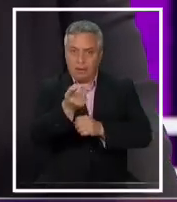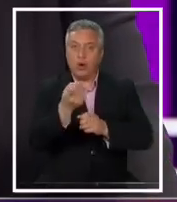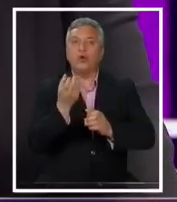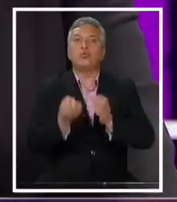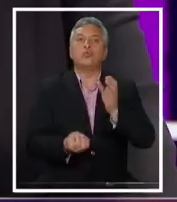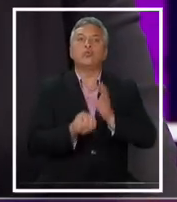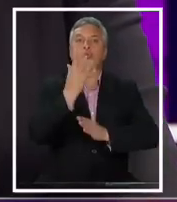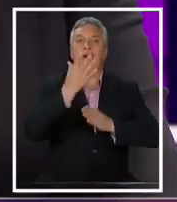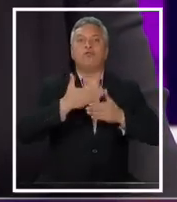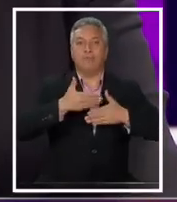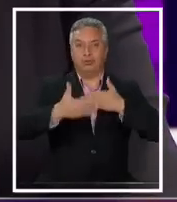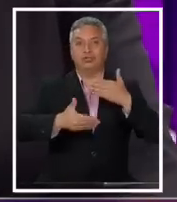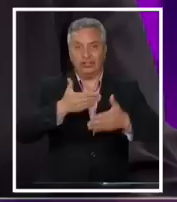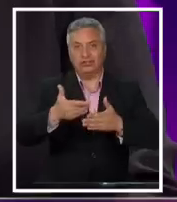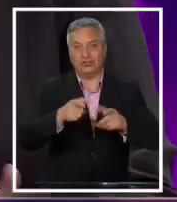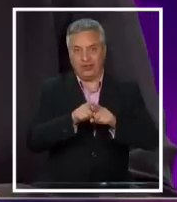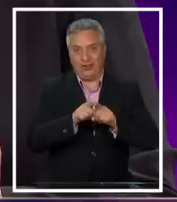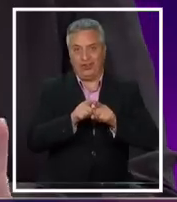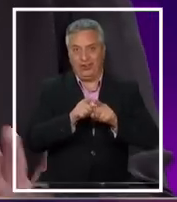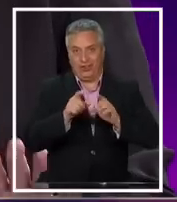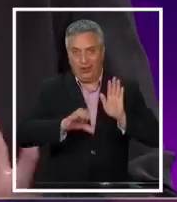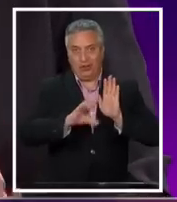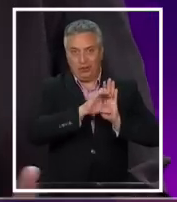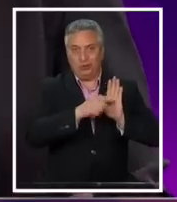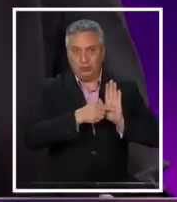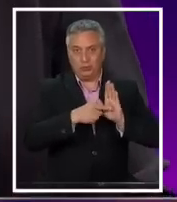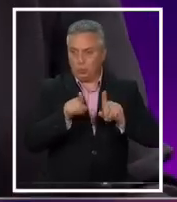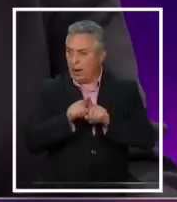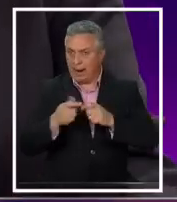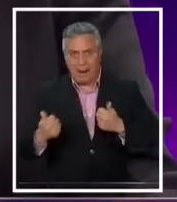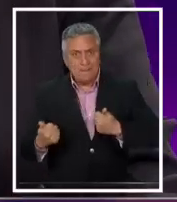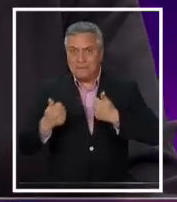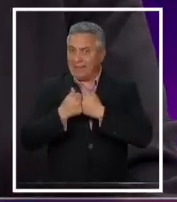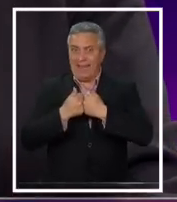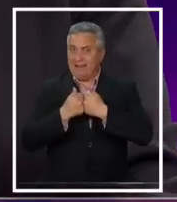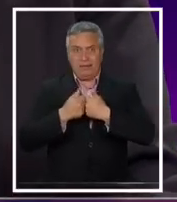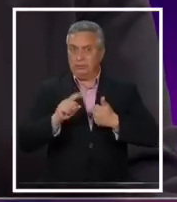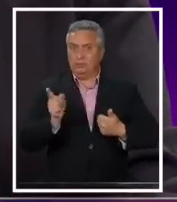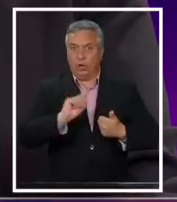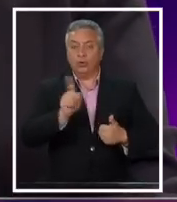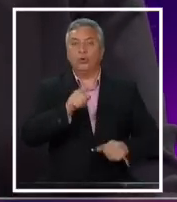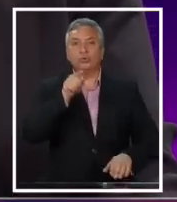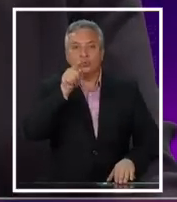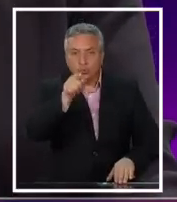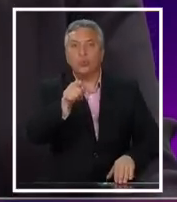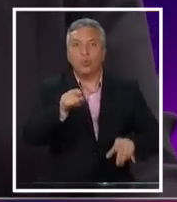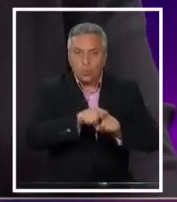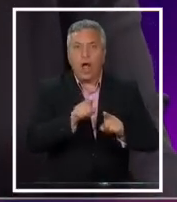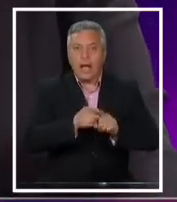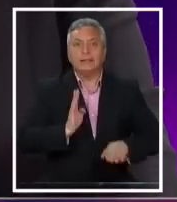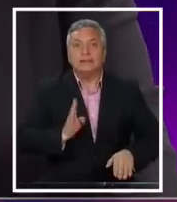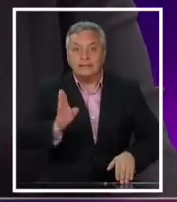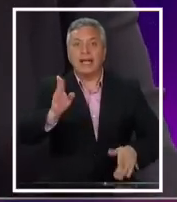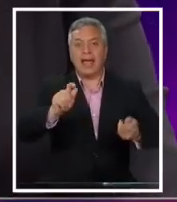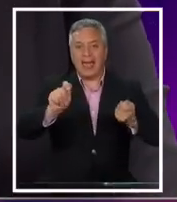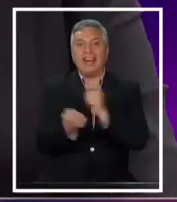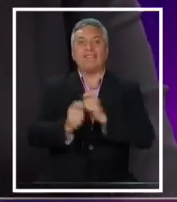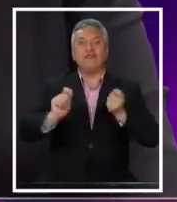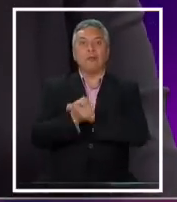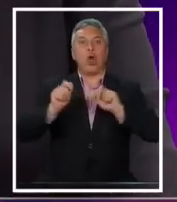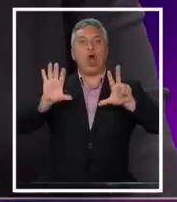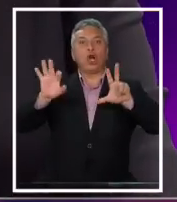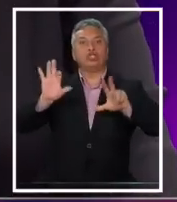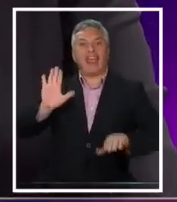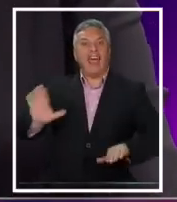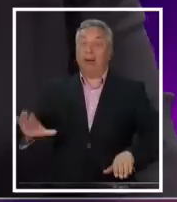constituyente. Entonces, no es para empatar un proyecto con el otro. Yo solo digo que tú estás por seguir reformando la constitución del 80